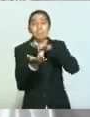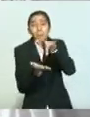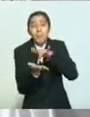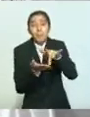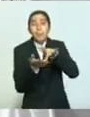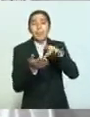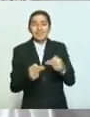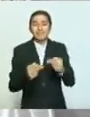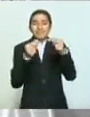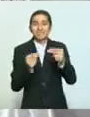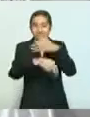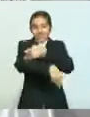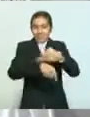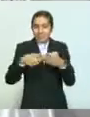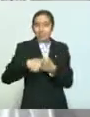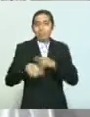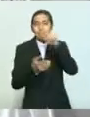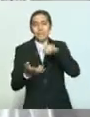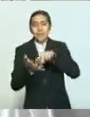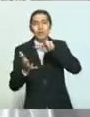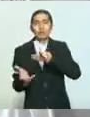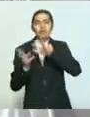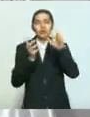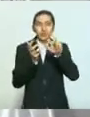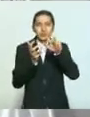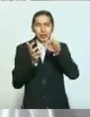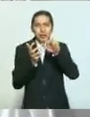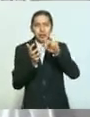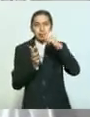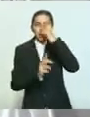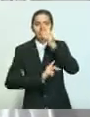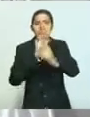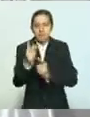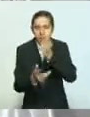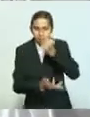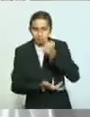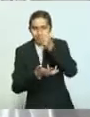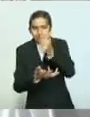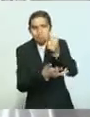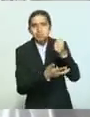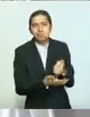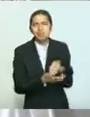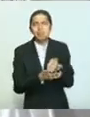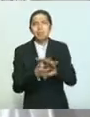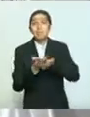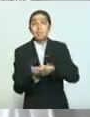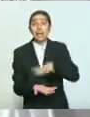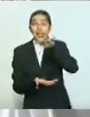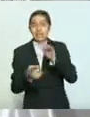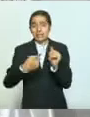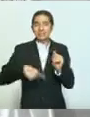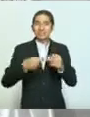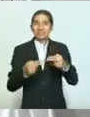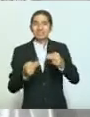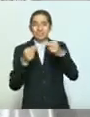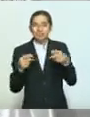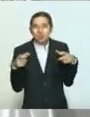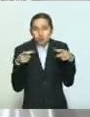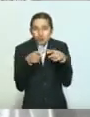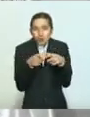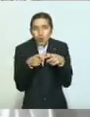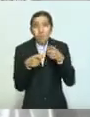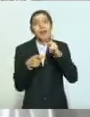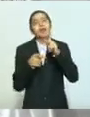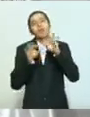ya hemos entregado 1,800 créditos, la mayoría a negocios muy pequeños, pero muy